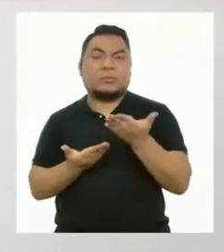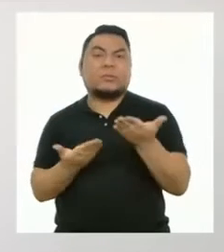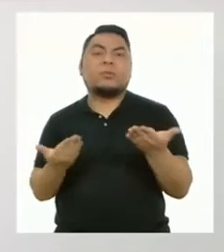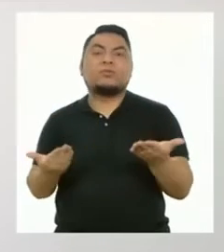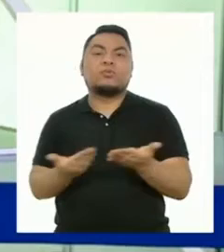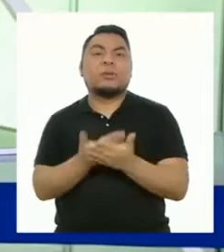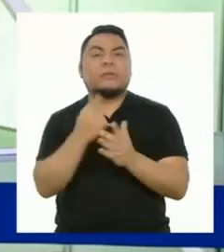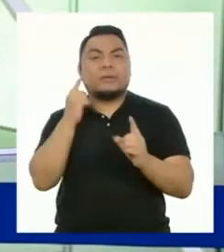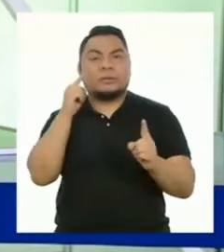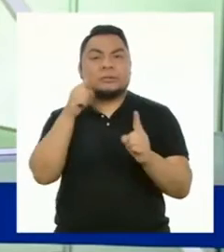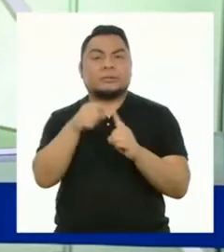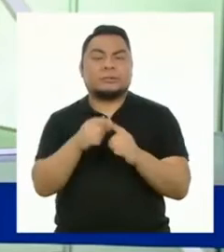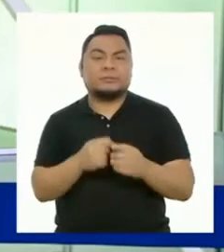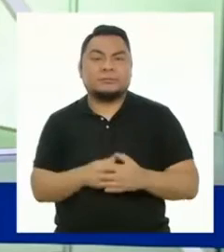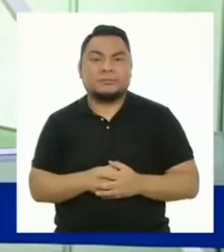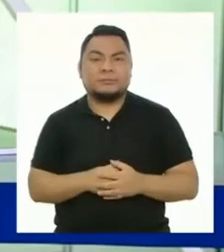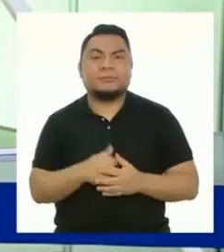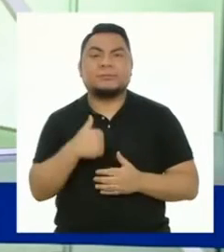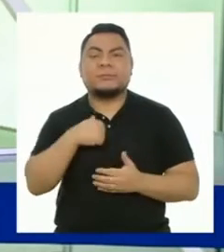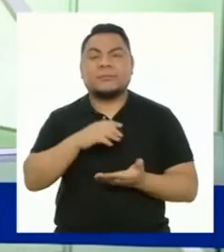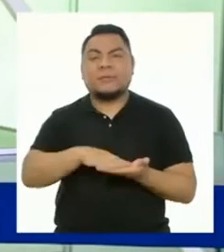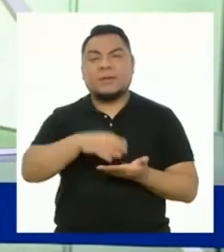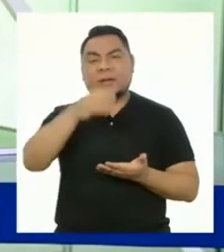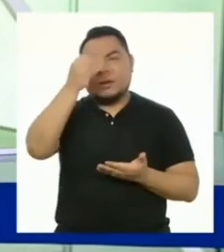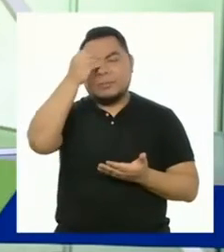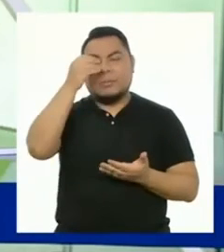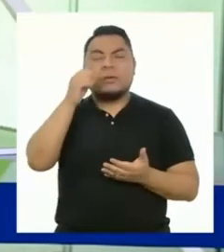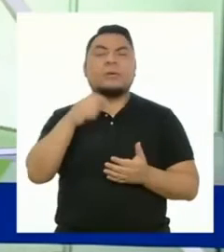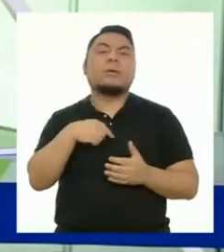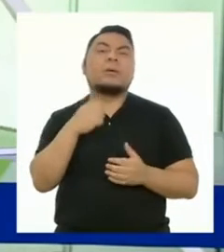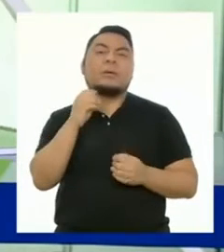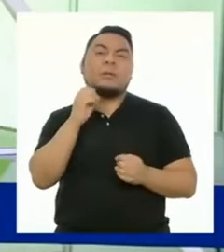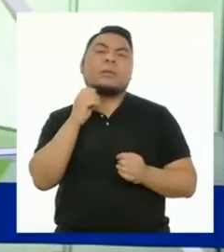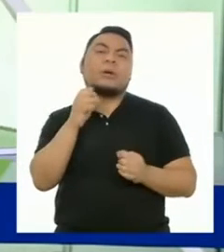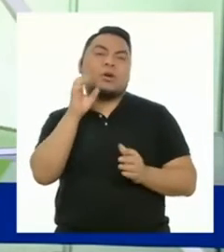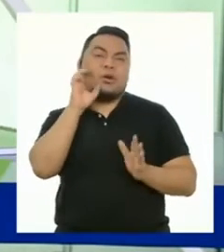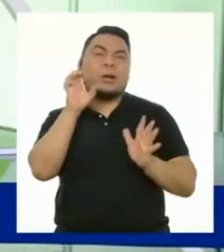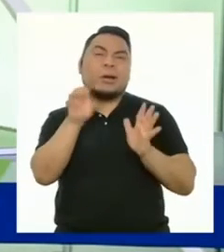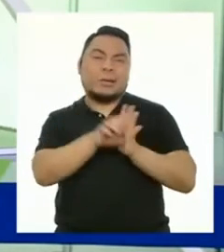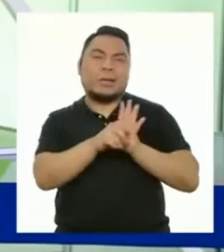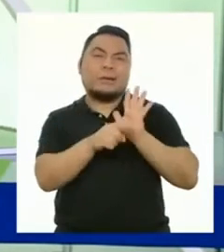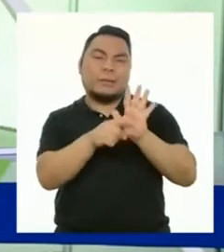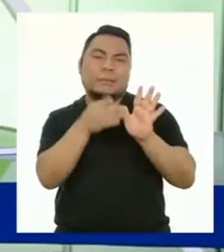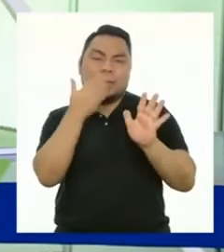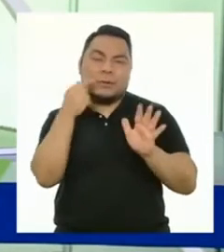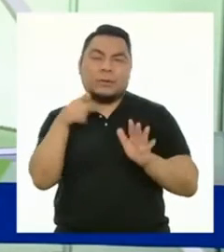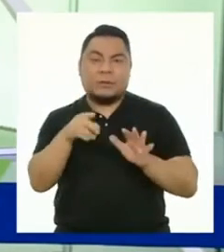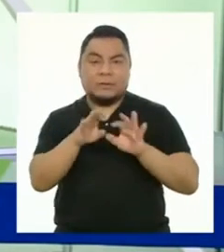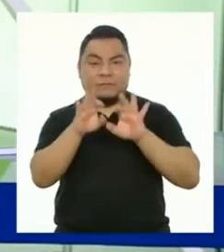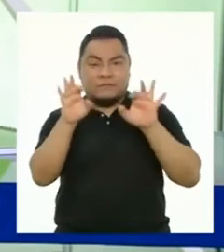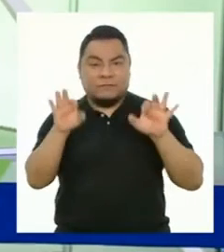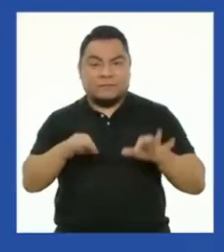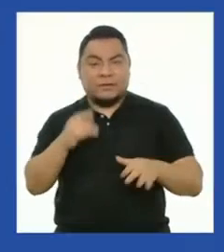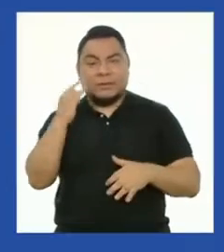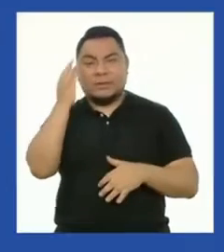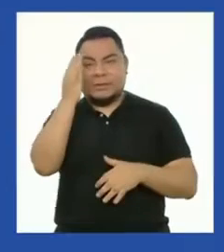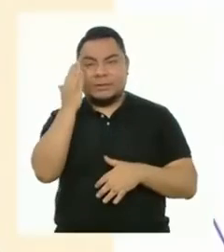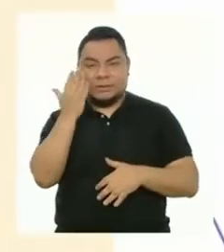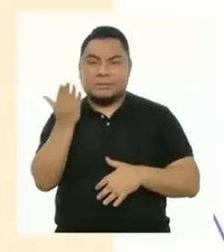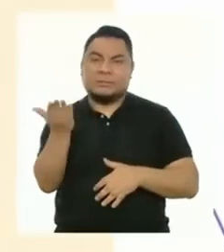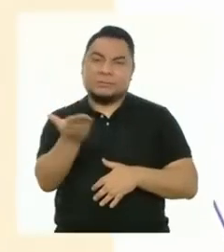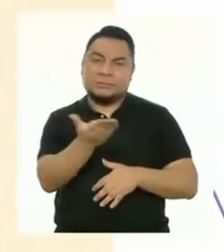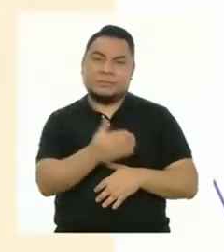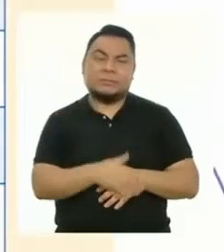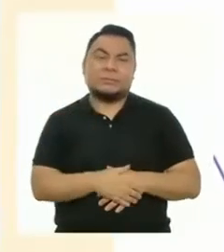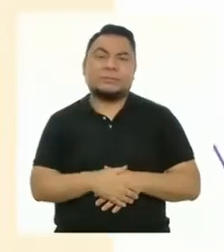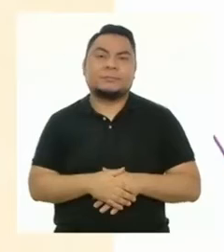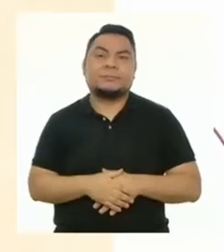nuevos desafíos. Yo aprendo mejor con ejemplos. ¿Nos puede enseñar cómo es una ficha de reflexión?